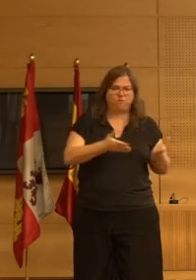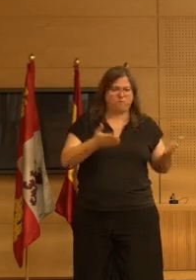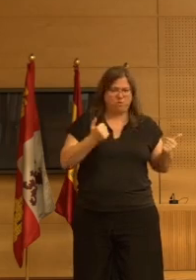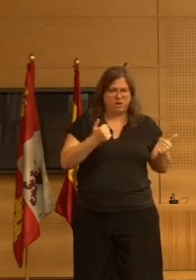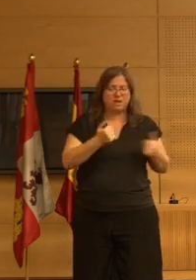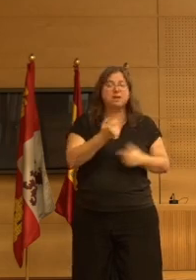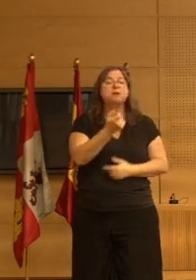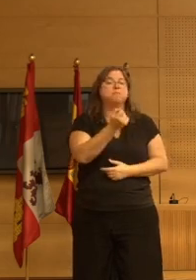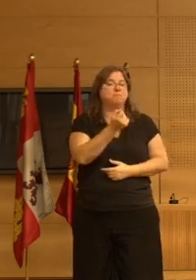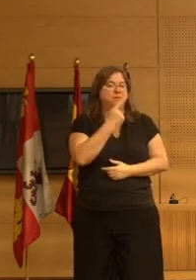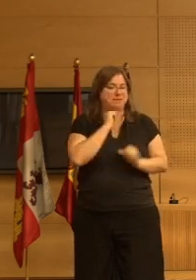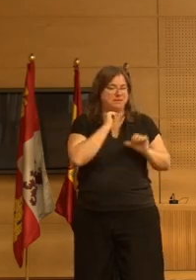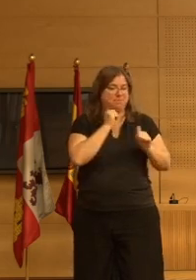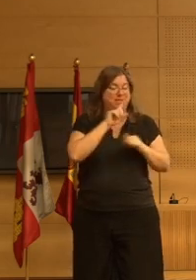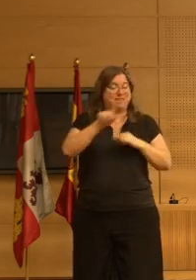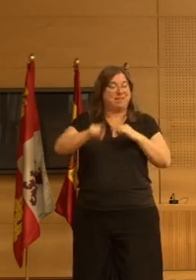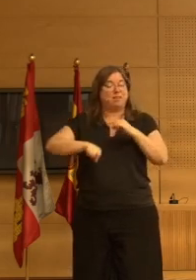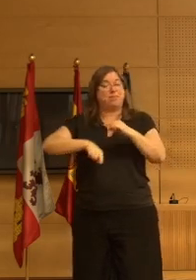y luego con